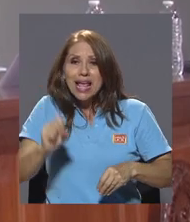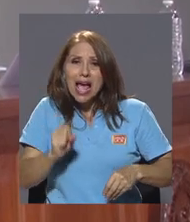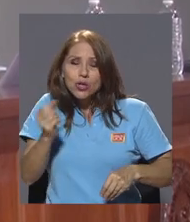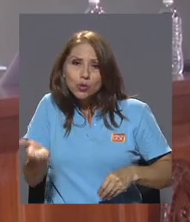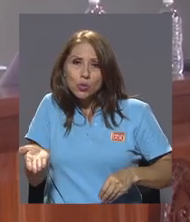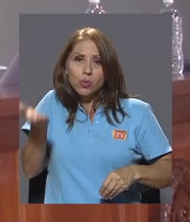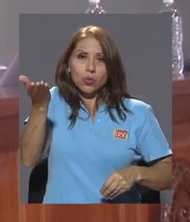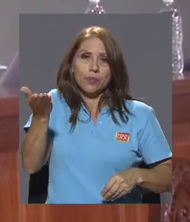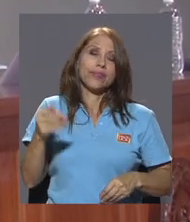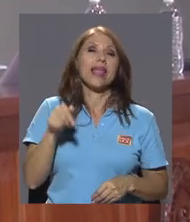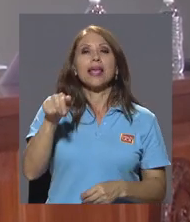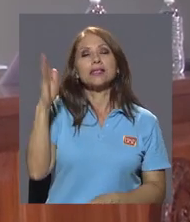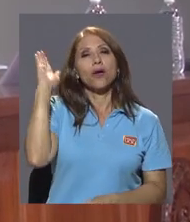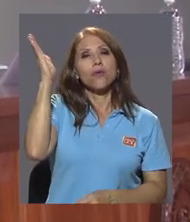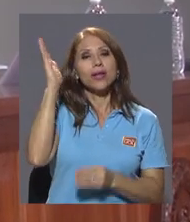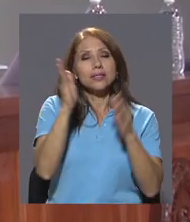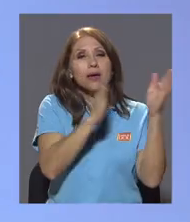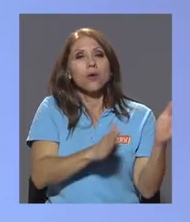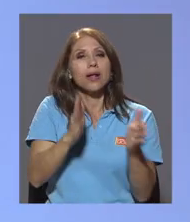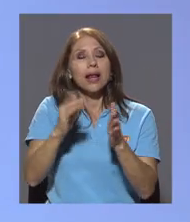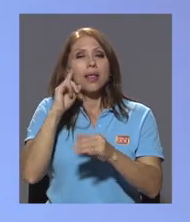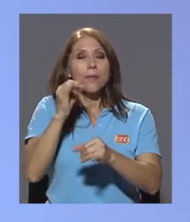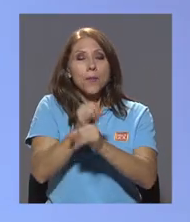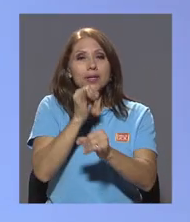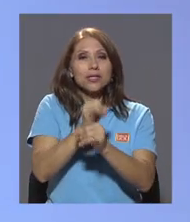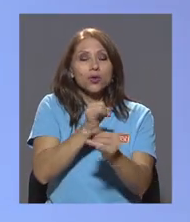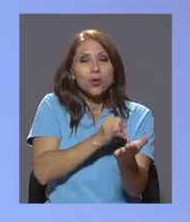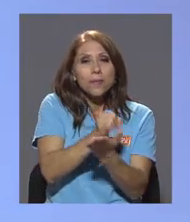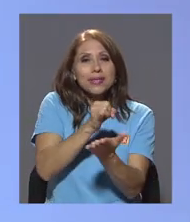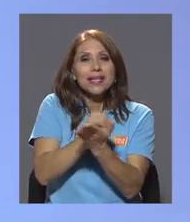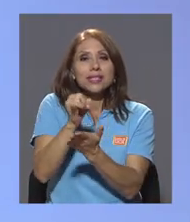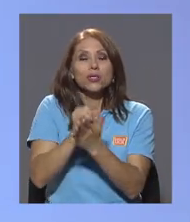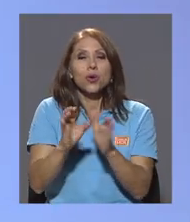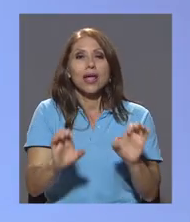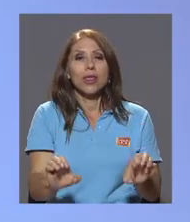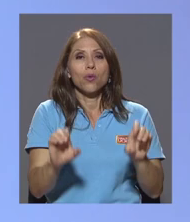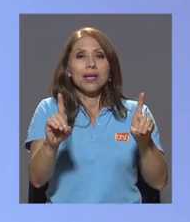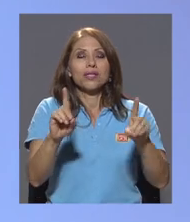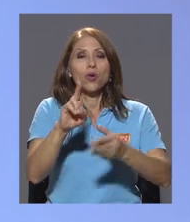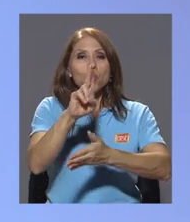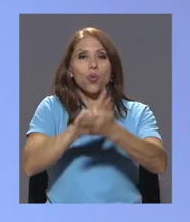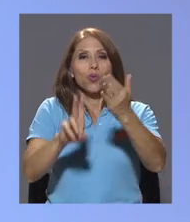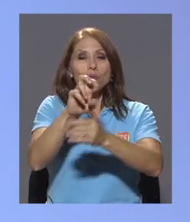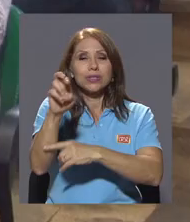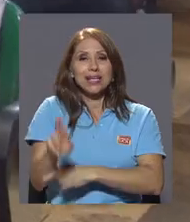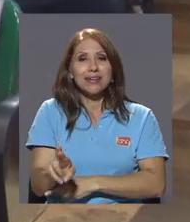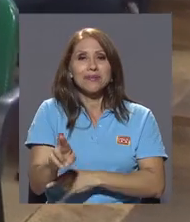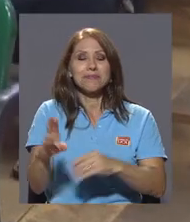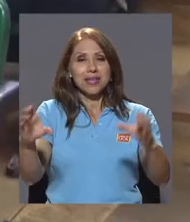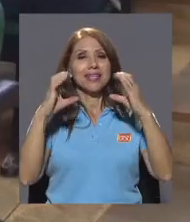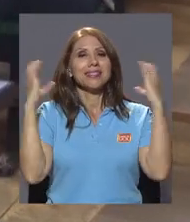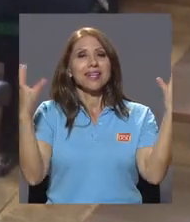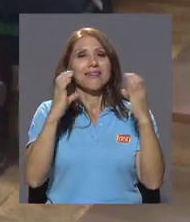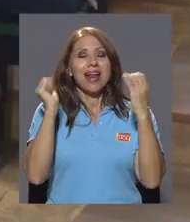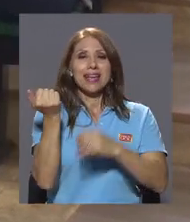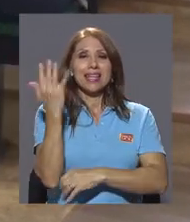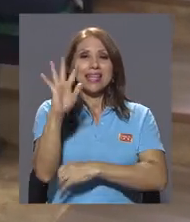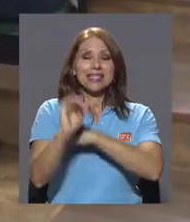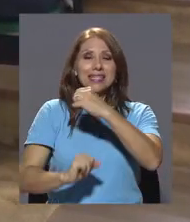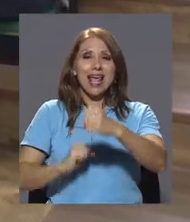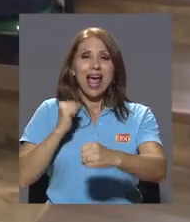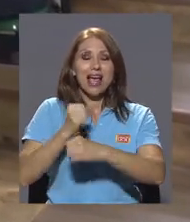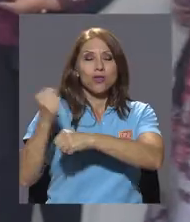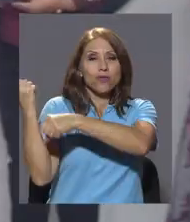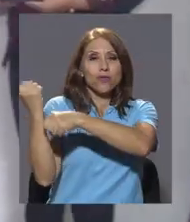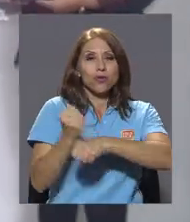Esta conferencia fue organizada por el Instituto de Investigación y Educación de la UCR para celebrar los 15 años de fundación de la